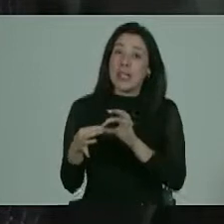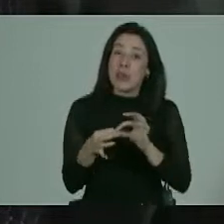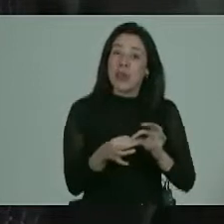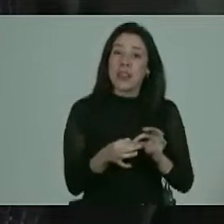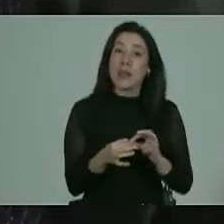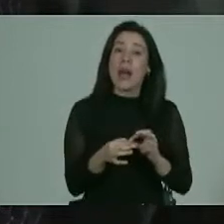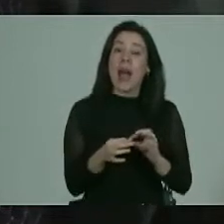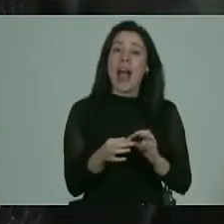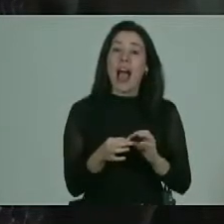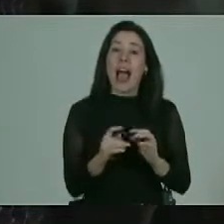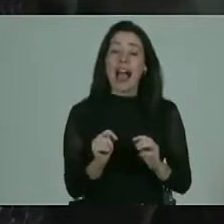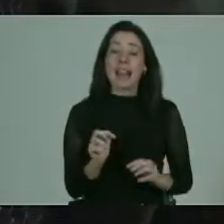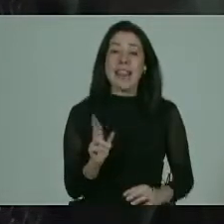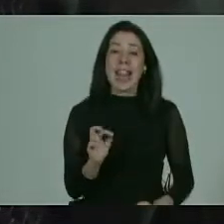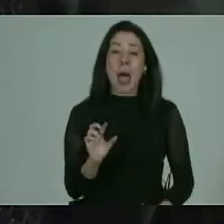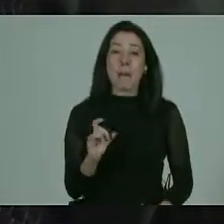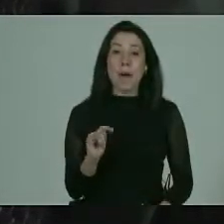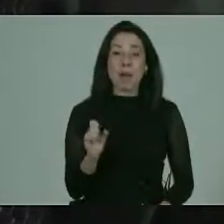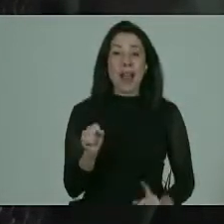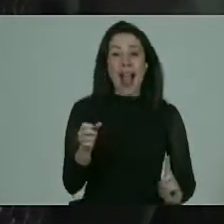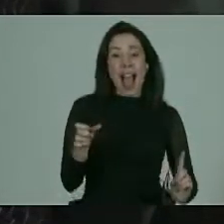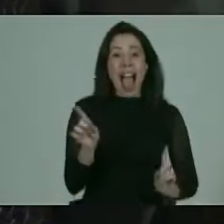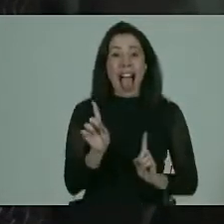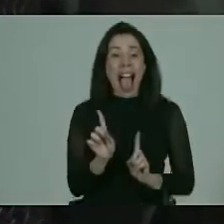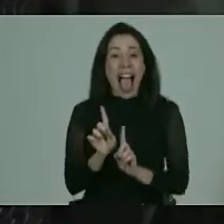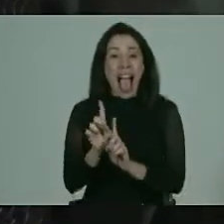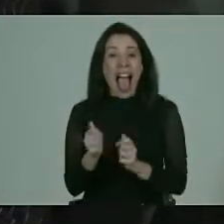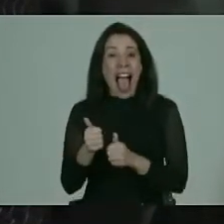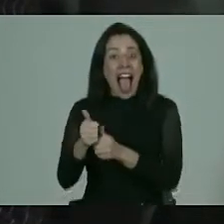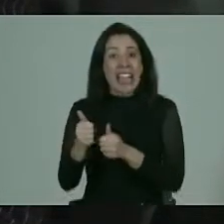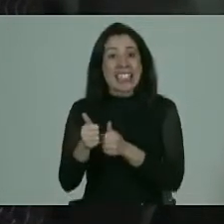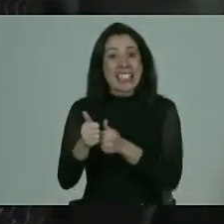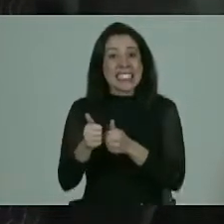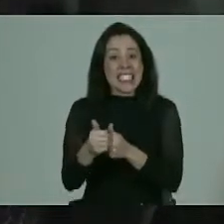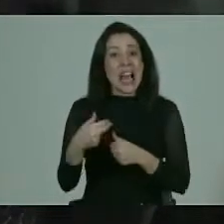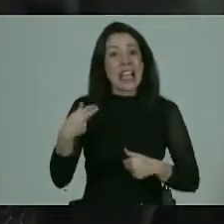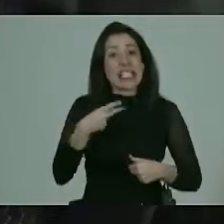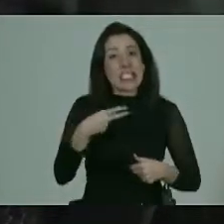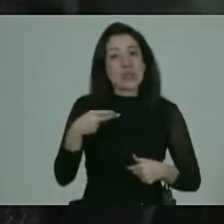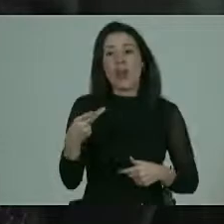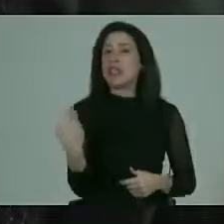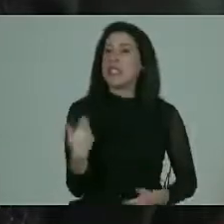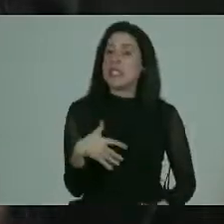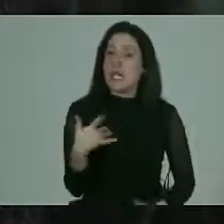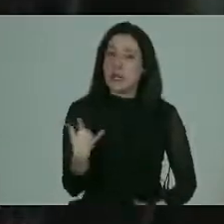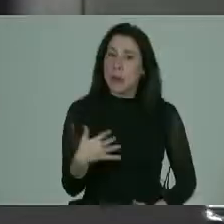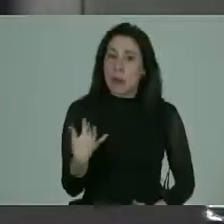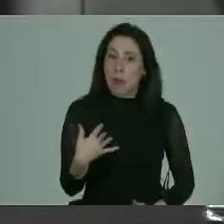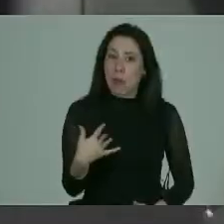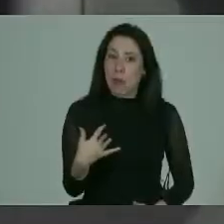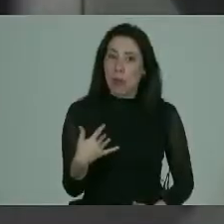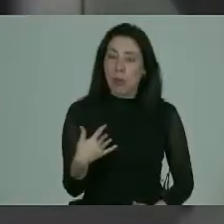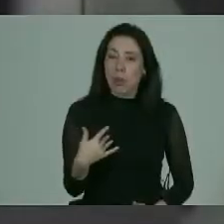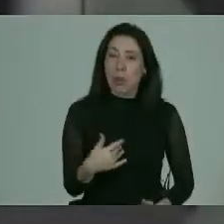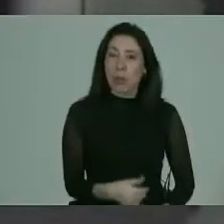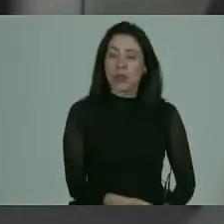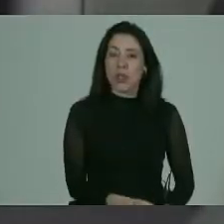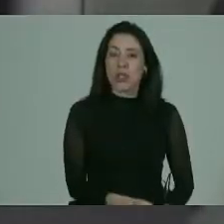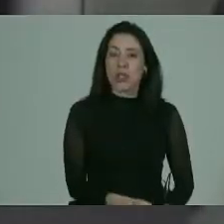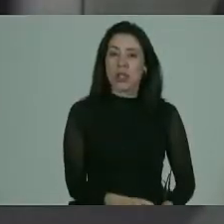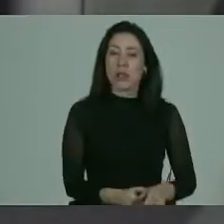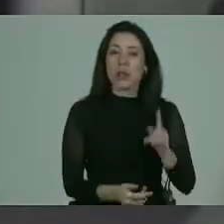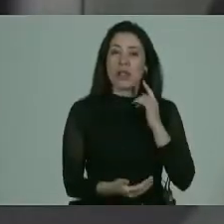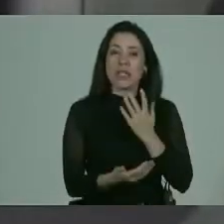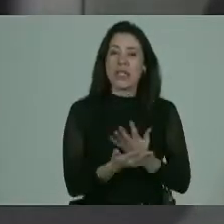terapeuta asistente sexual es importantísima en la medida que tienes